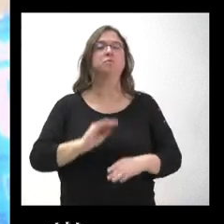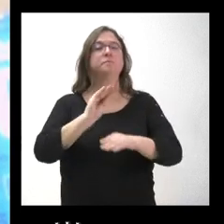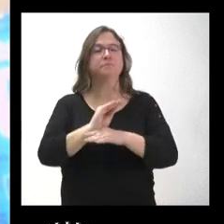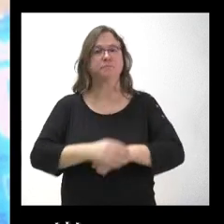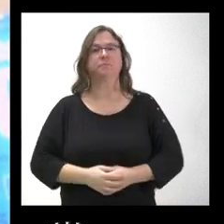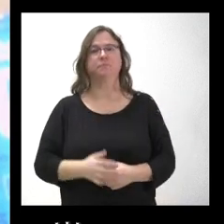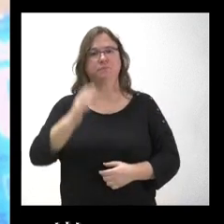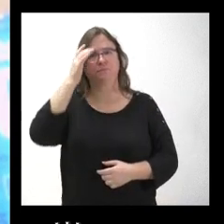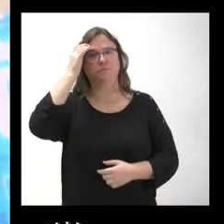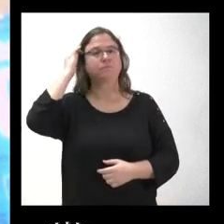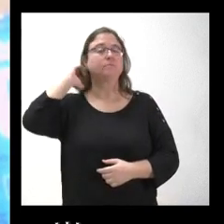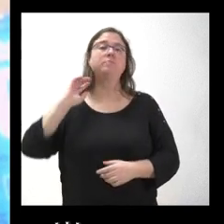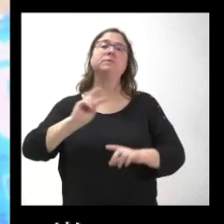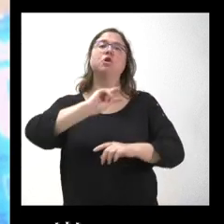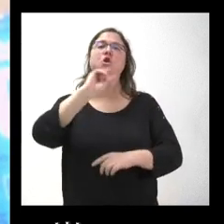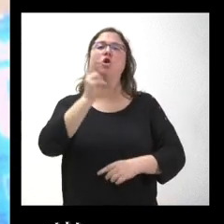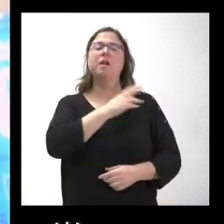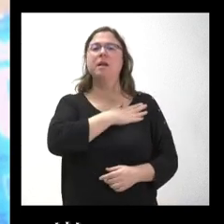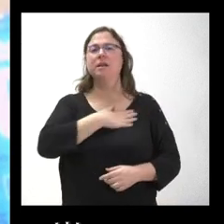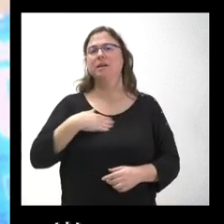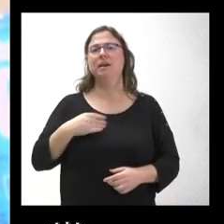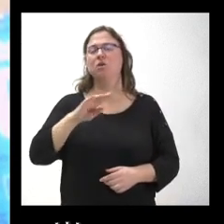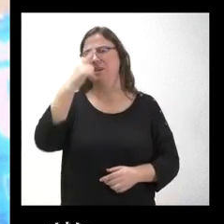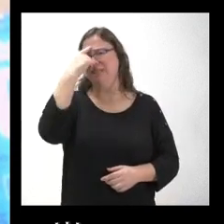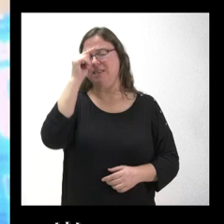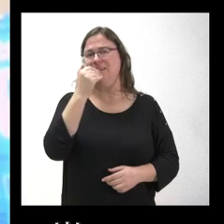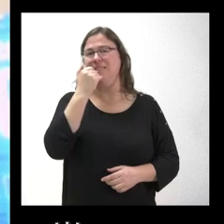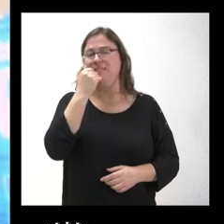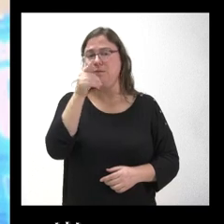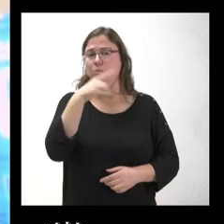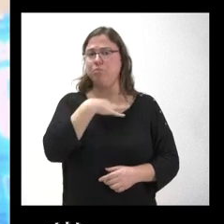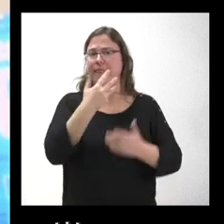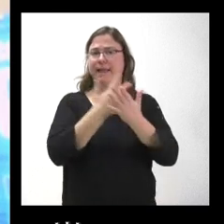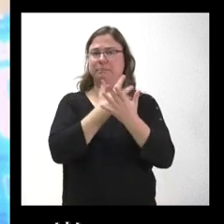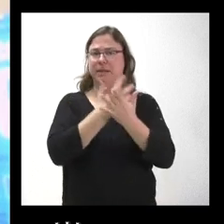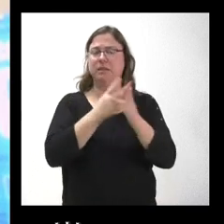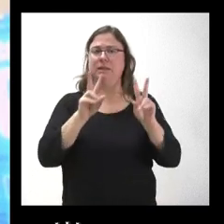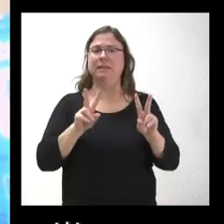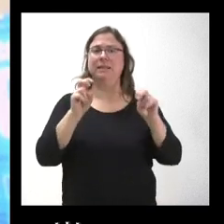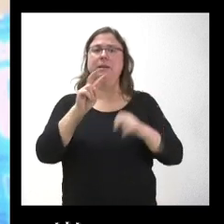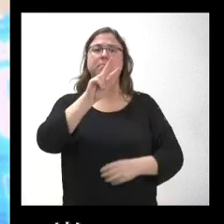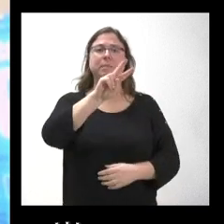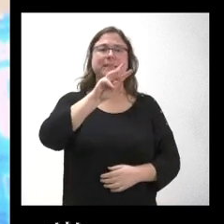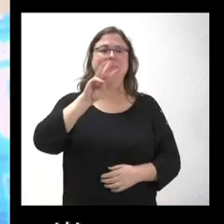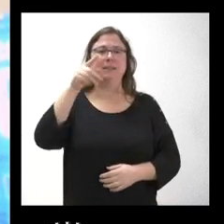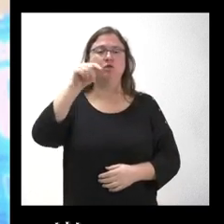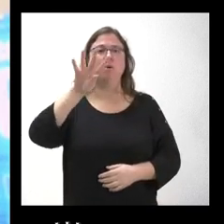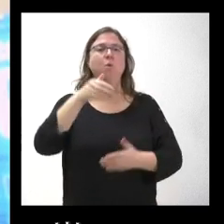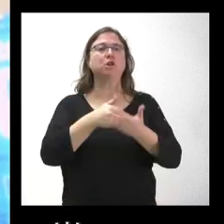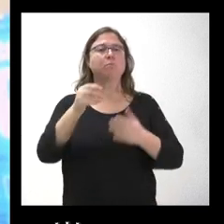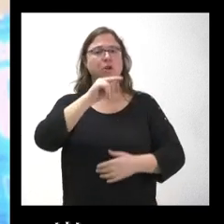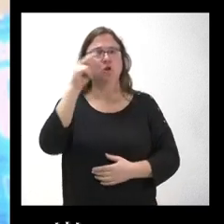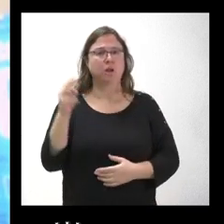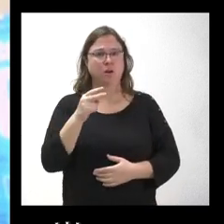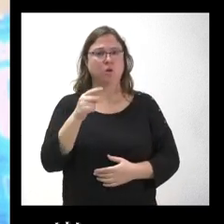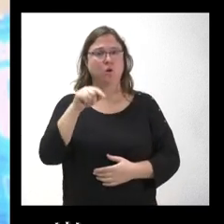económica. Y, por otra parte, yo querría saber si me puedes dar una explicación respecto a los 23,4 millones de euros que